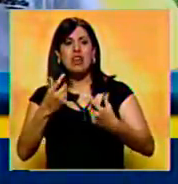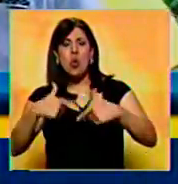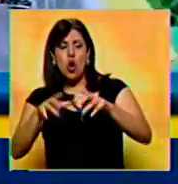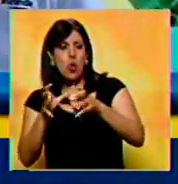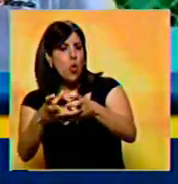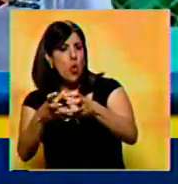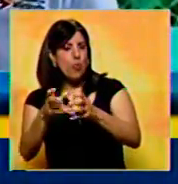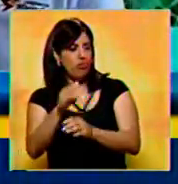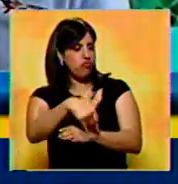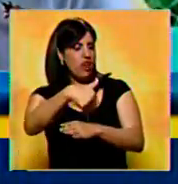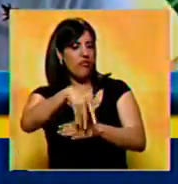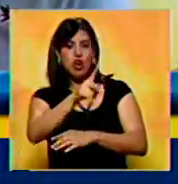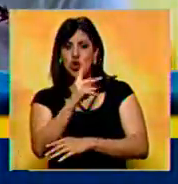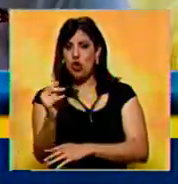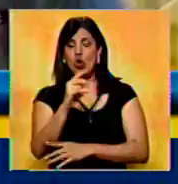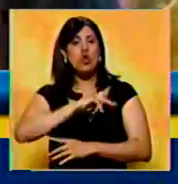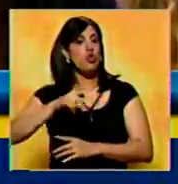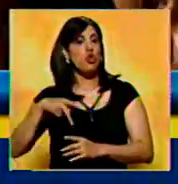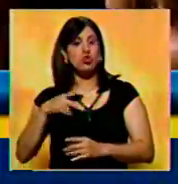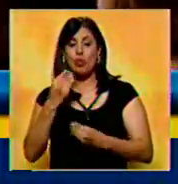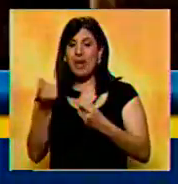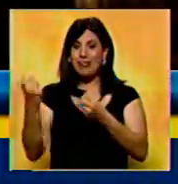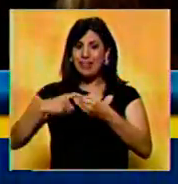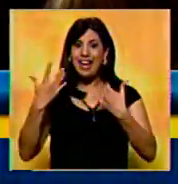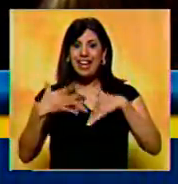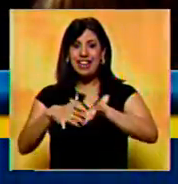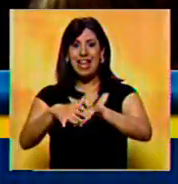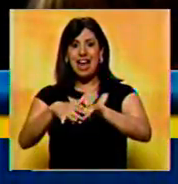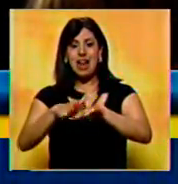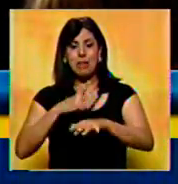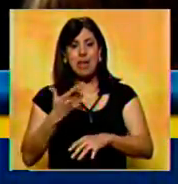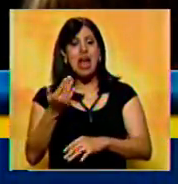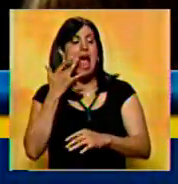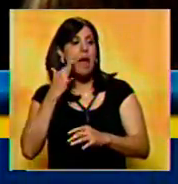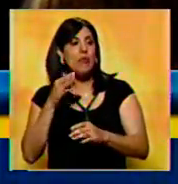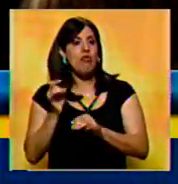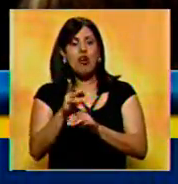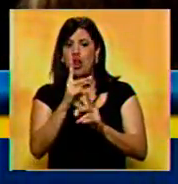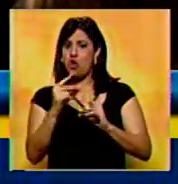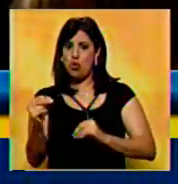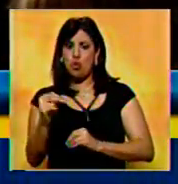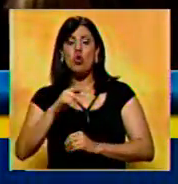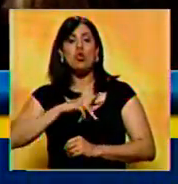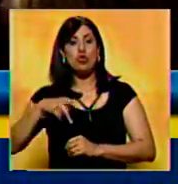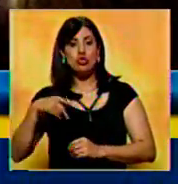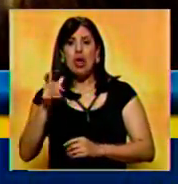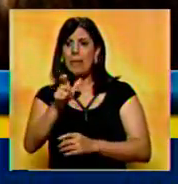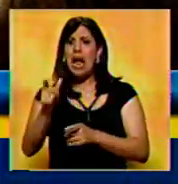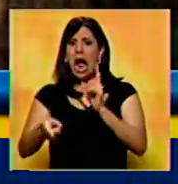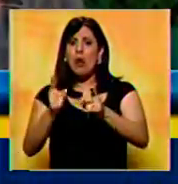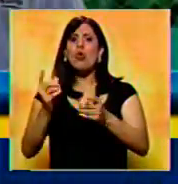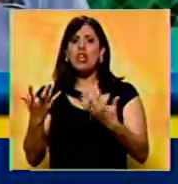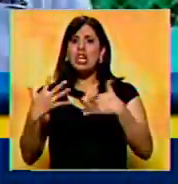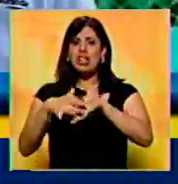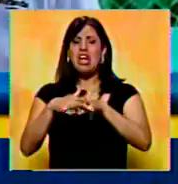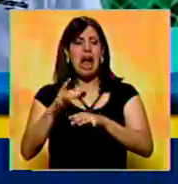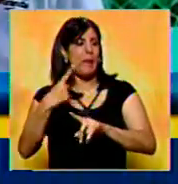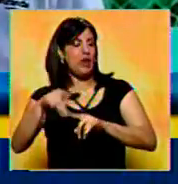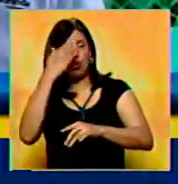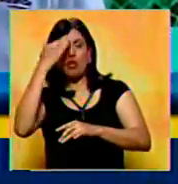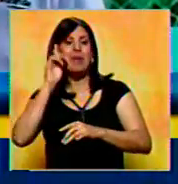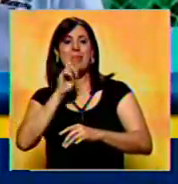Nosotros no podemos hablar de inclusión si hay exclusión. Y hoy tenemos gente que nos habla de inclusión y excluye.